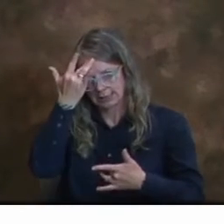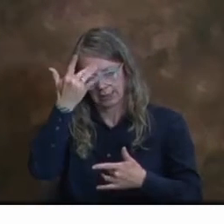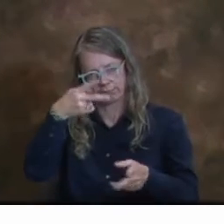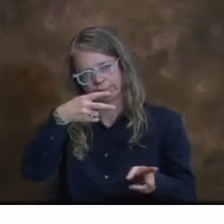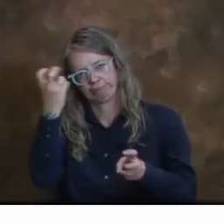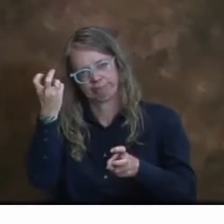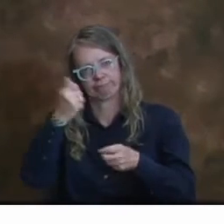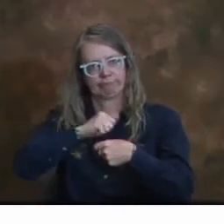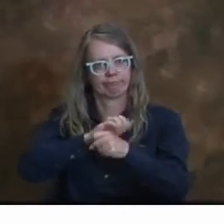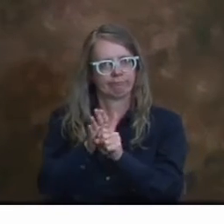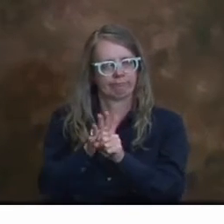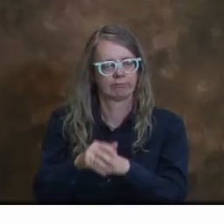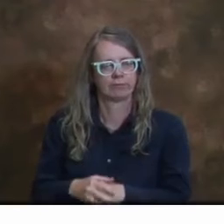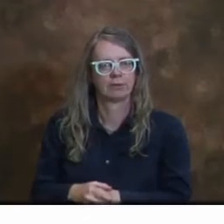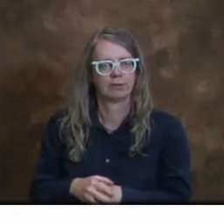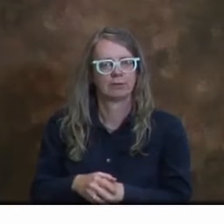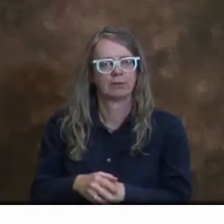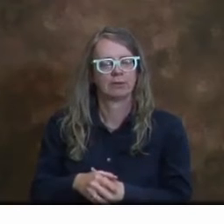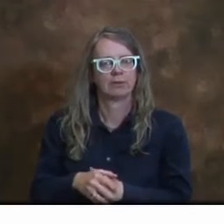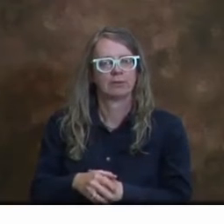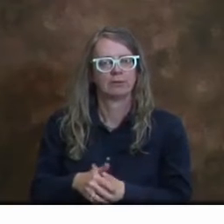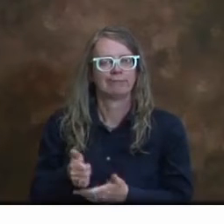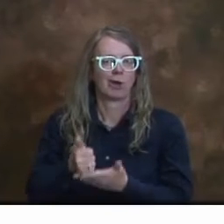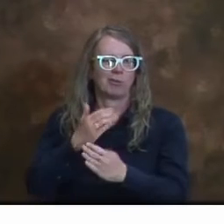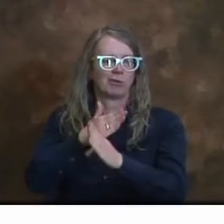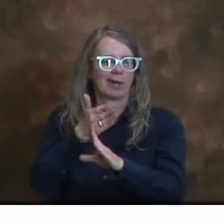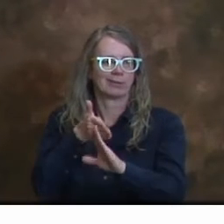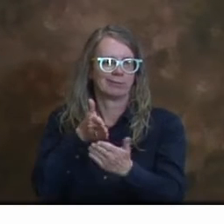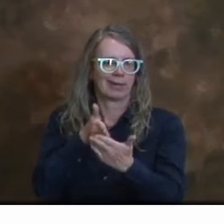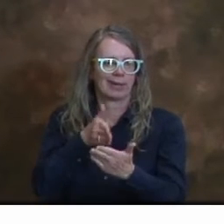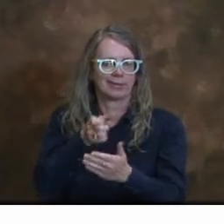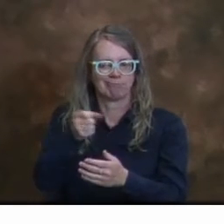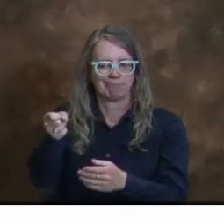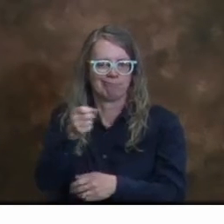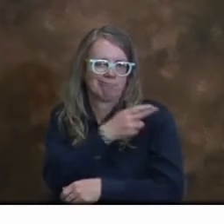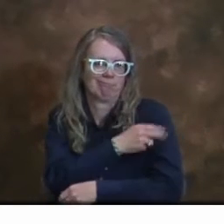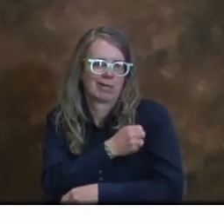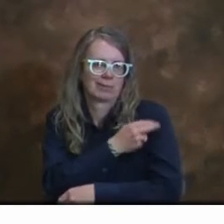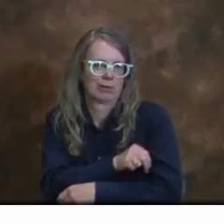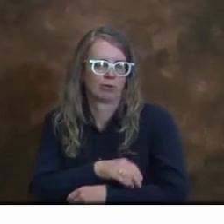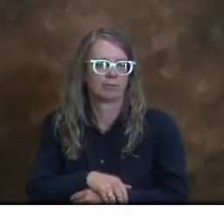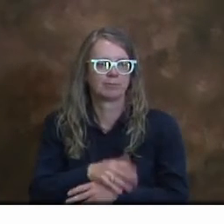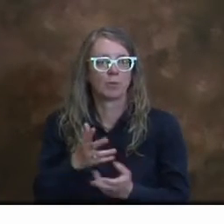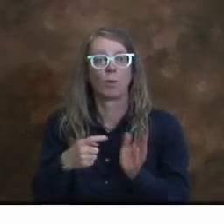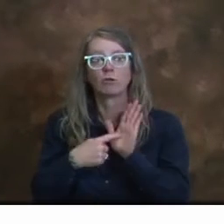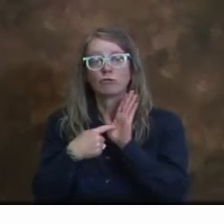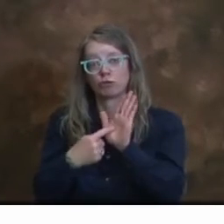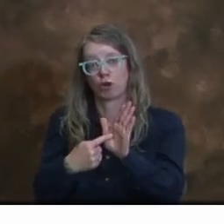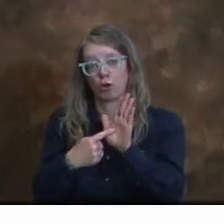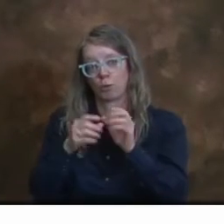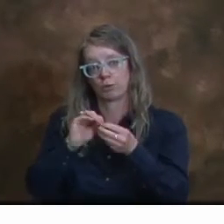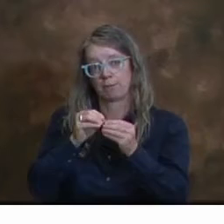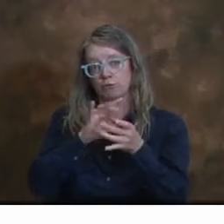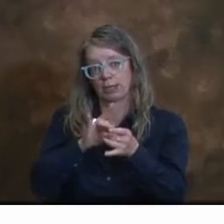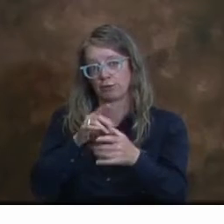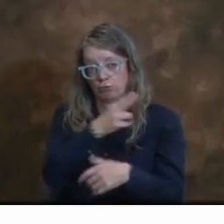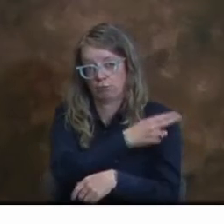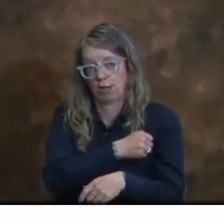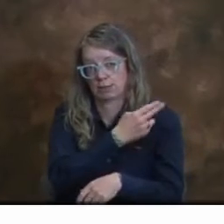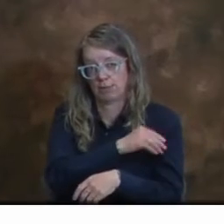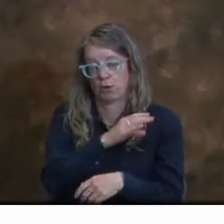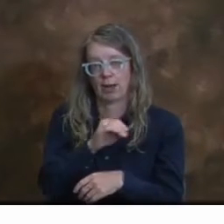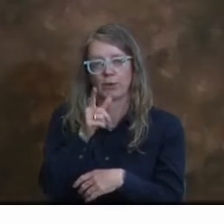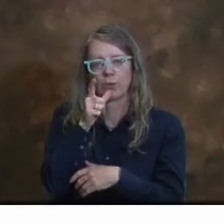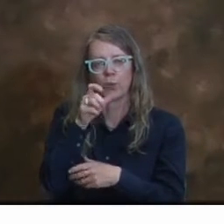hospitalizaciones y fallecimientos. También quería compartir las hospitalizaciones y tanto